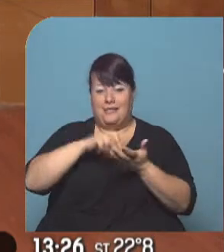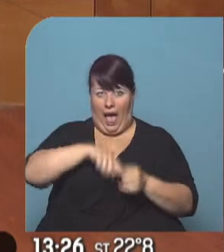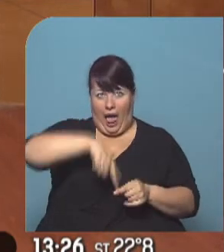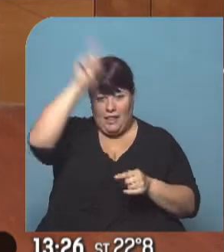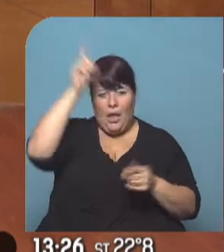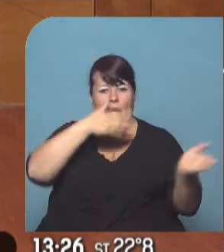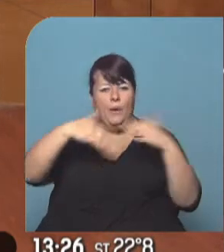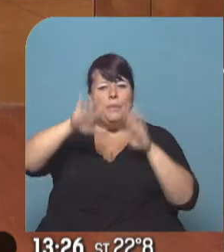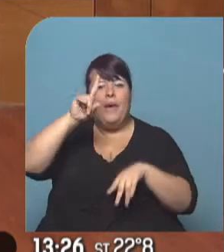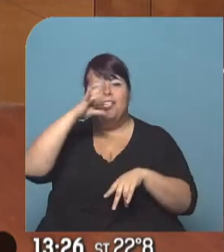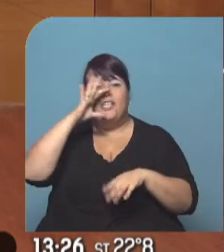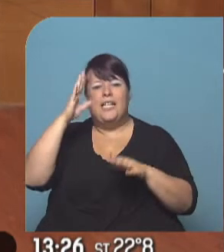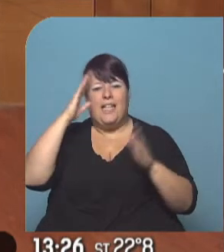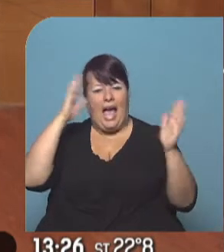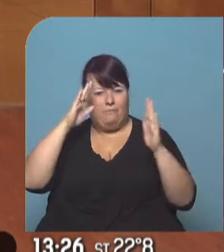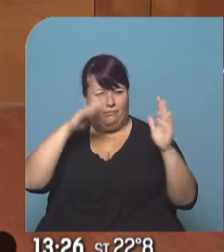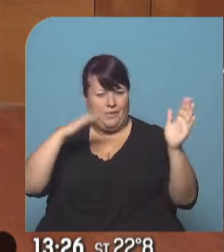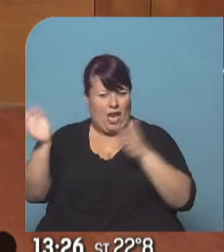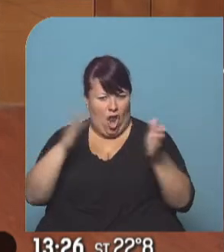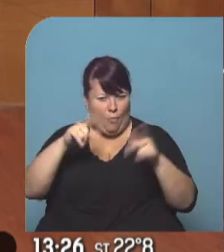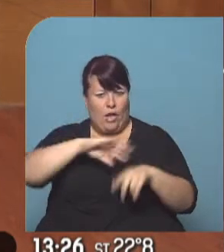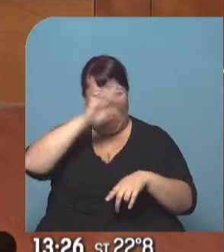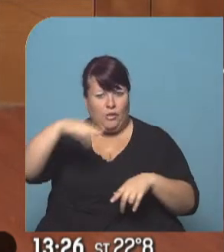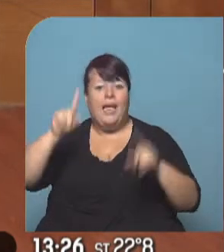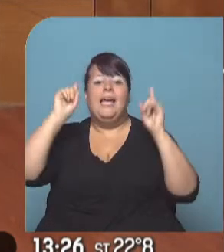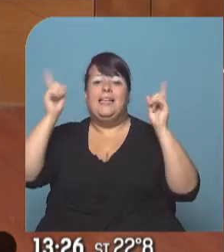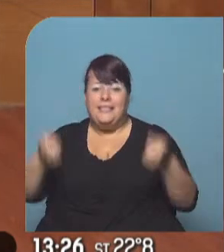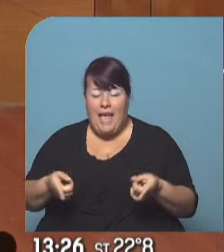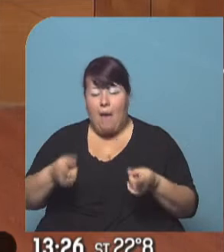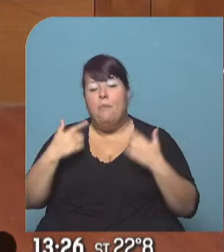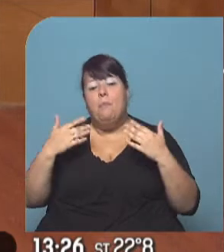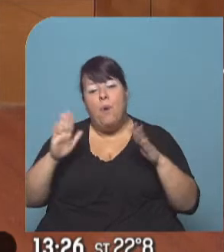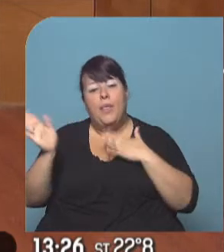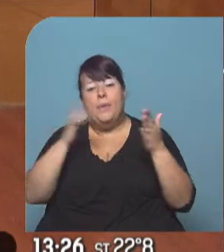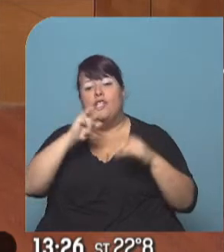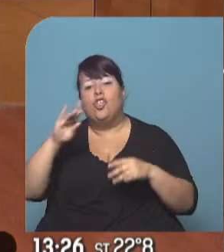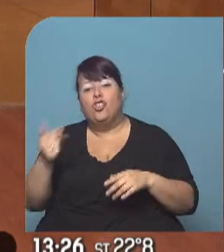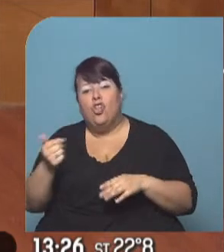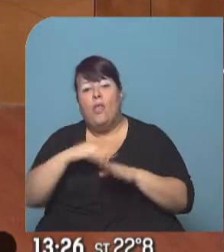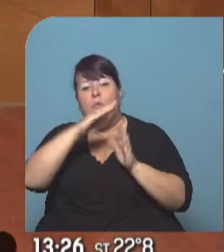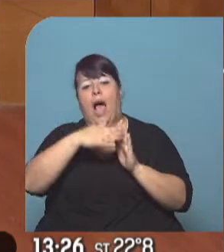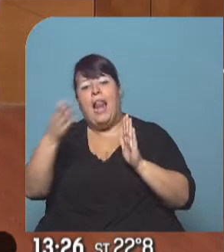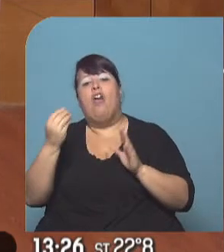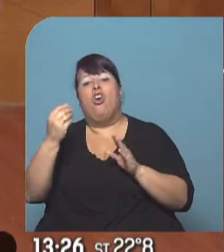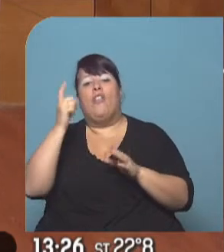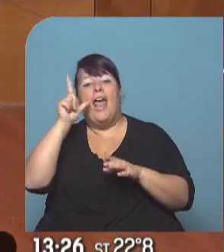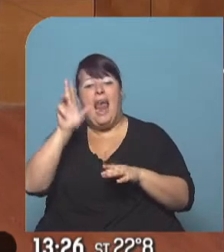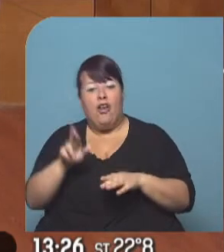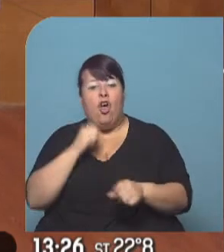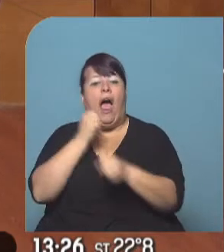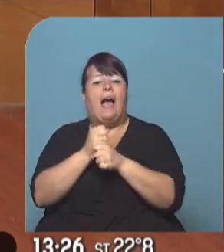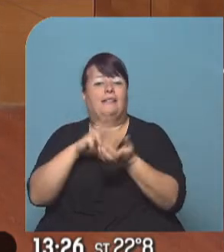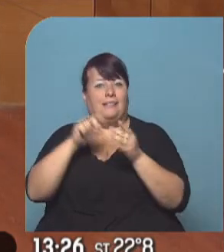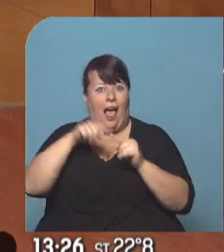ráfagas superiores a los 170 kilómetros por hora en la alta montaña. Y además, la probabilidad de viento sonda en la precordillera, que va desde La Rioja hasta